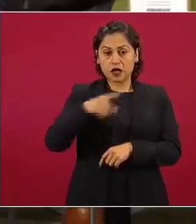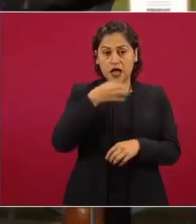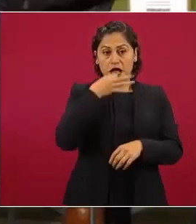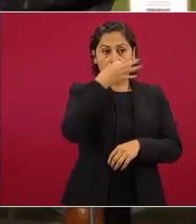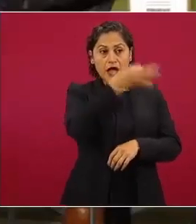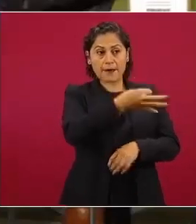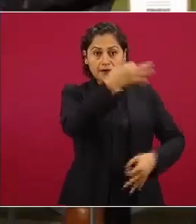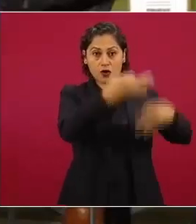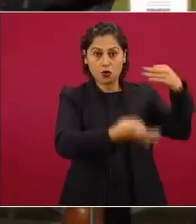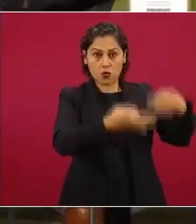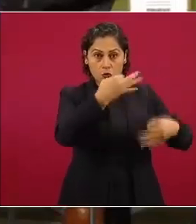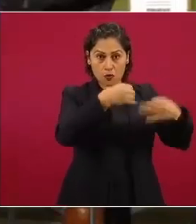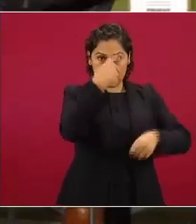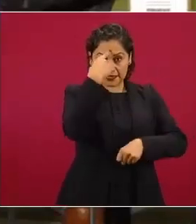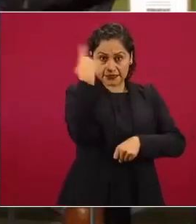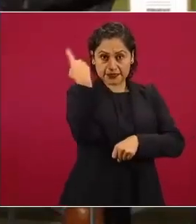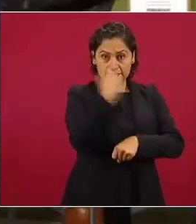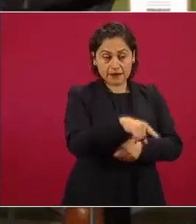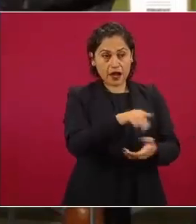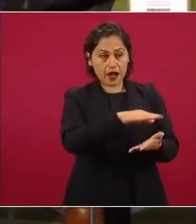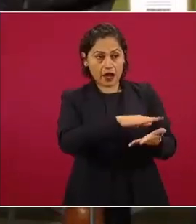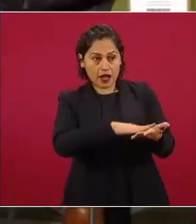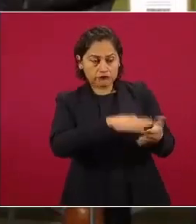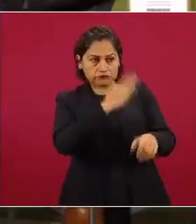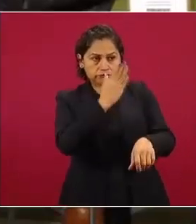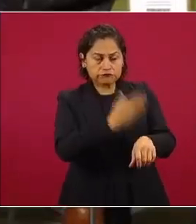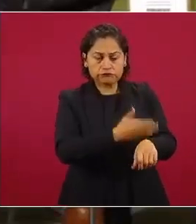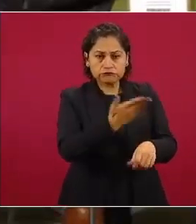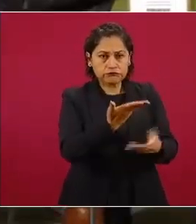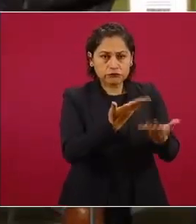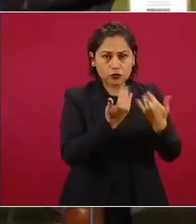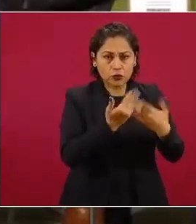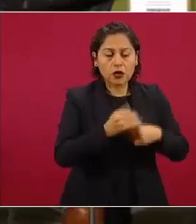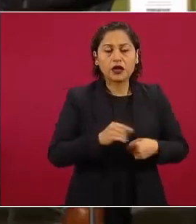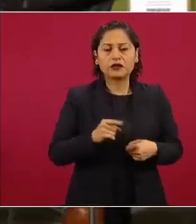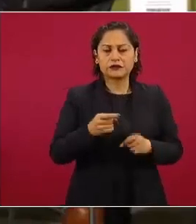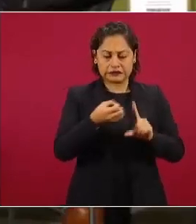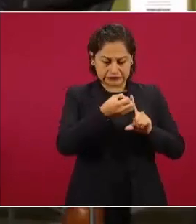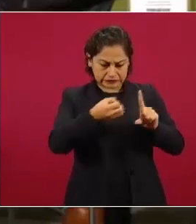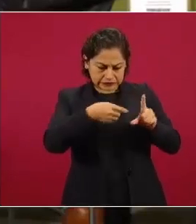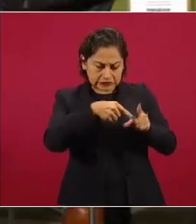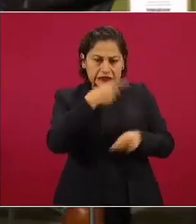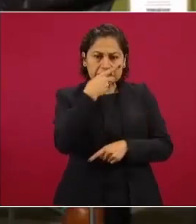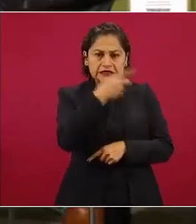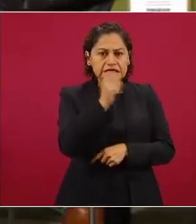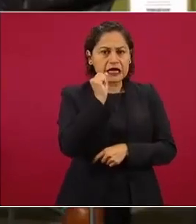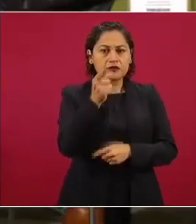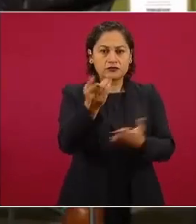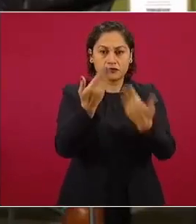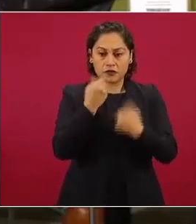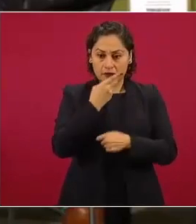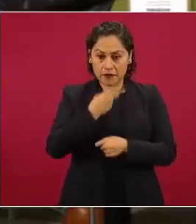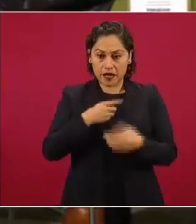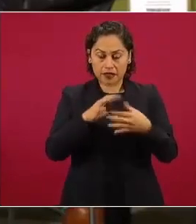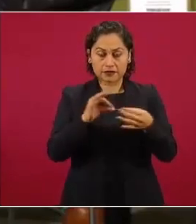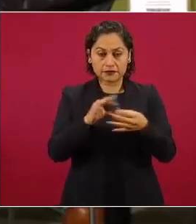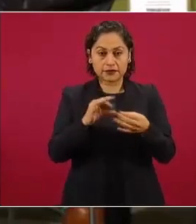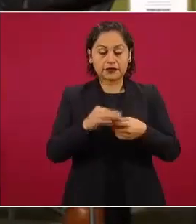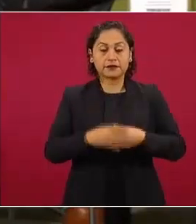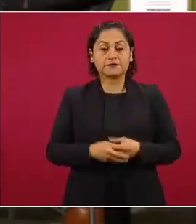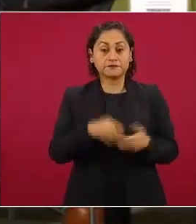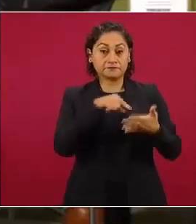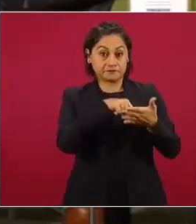hay una frase que me gustaría que usted la explicara la justificación es